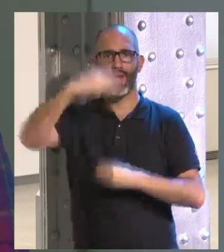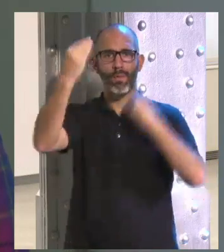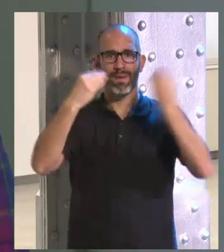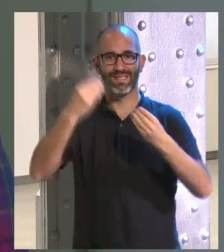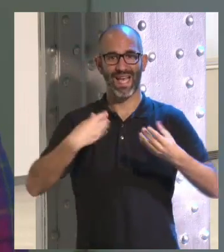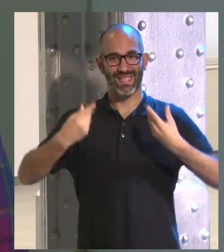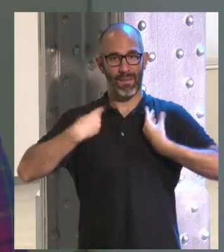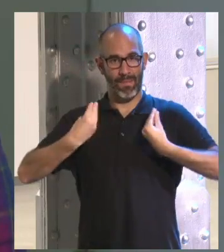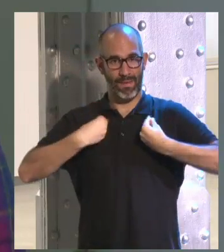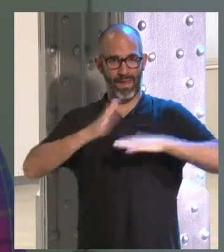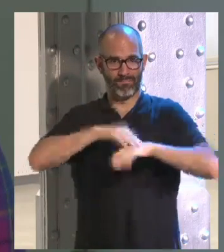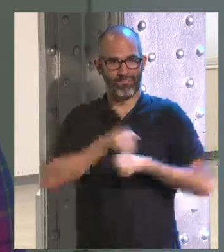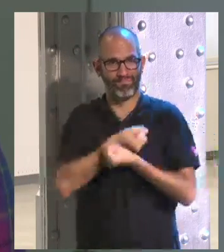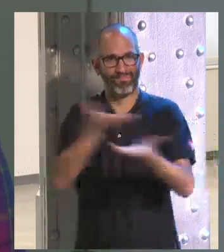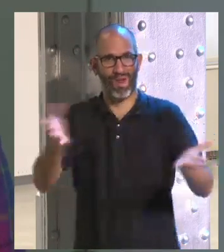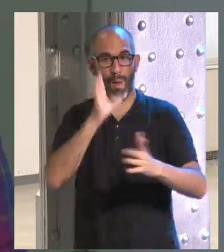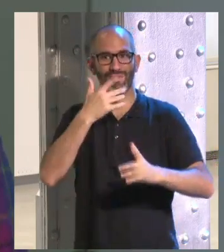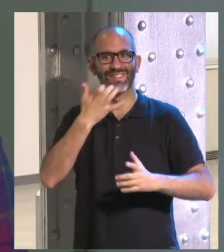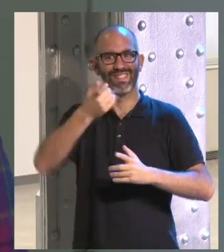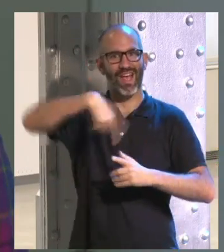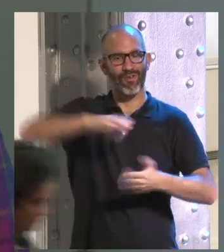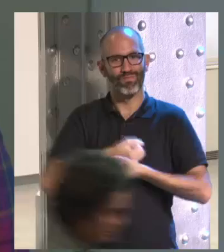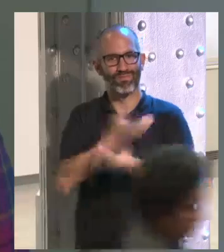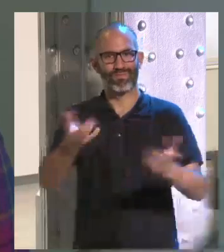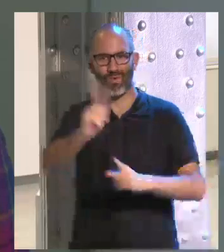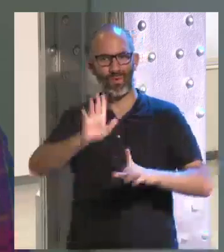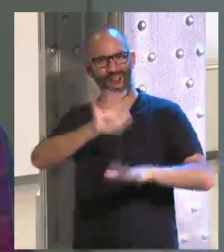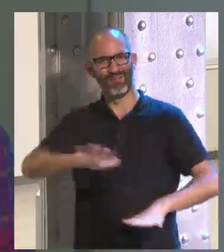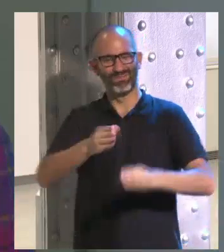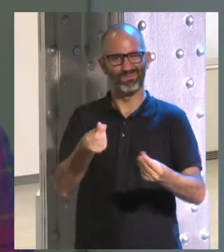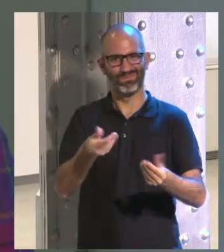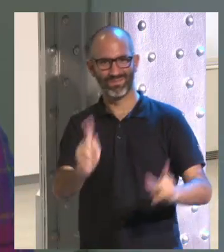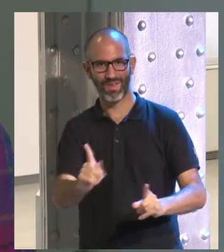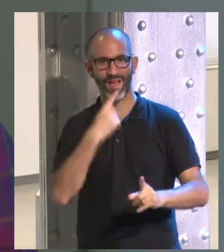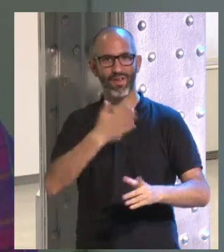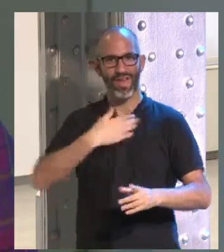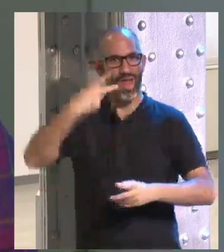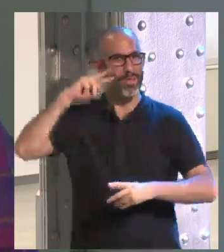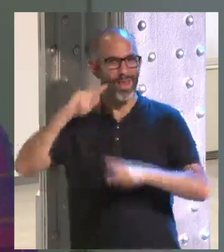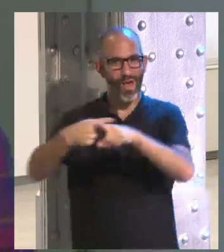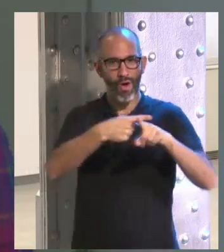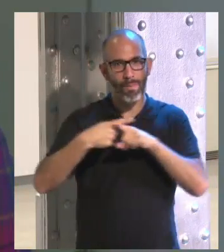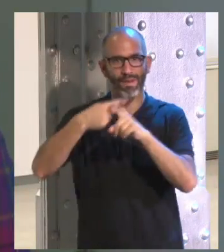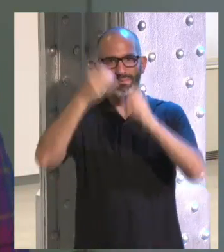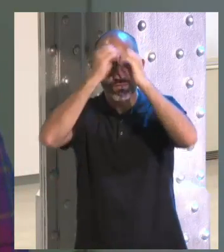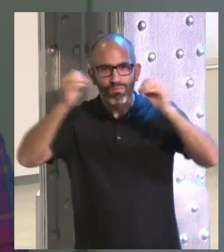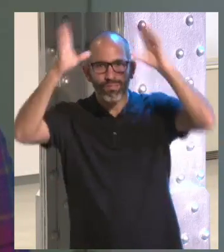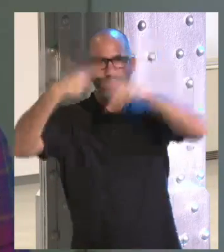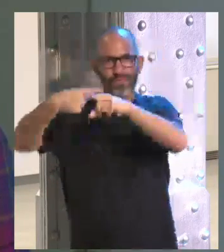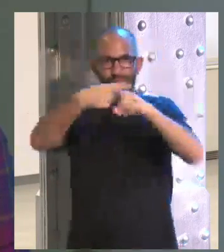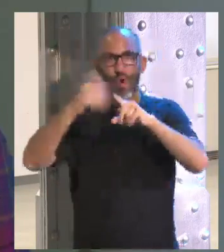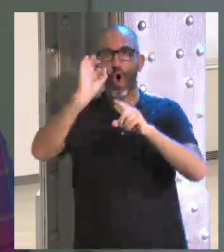que vives, ya que si no, sienten que no lo están viviendo plenamente. Precisan compartir experiencias, percepciones o